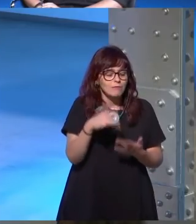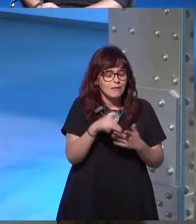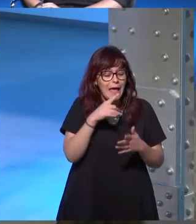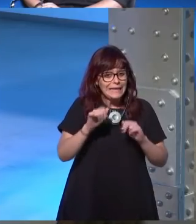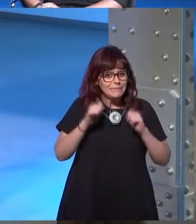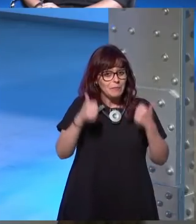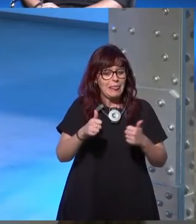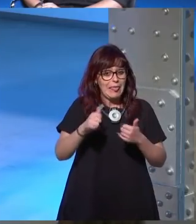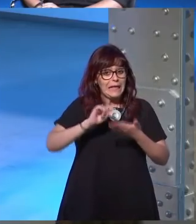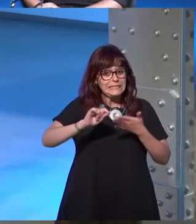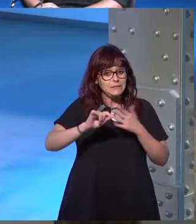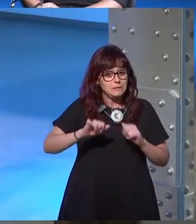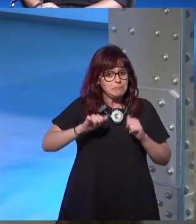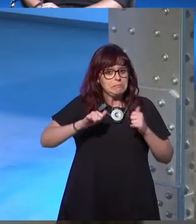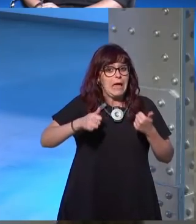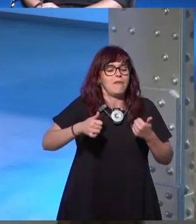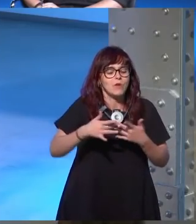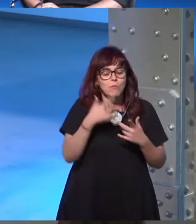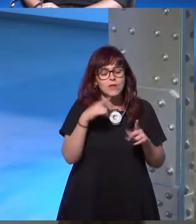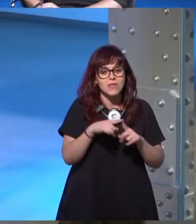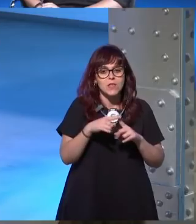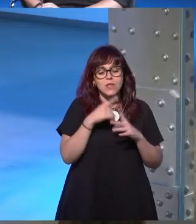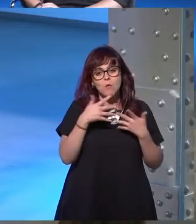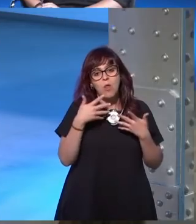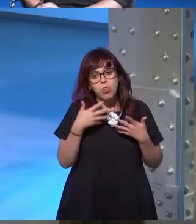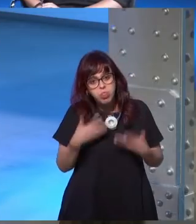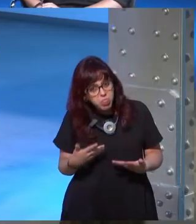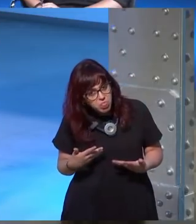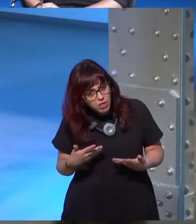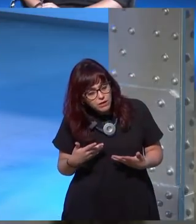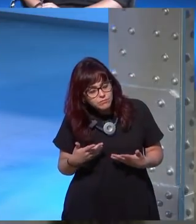que hace que los bajones pues los sobrelleves mejor